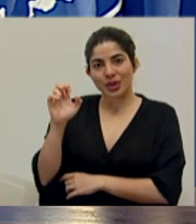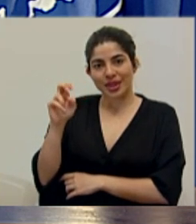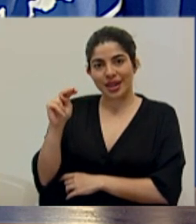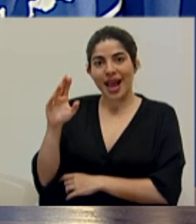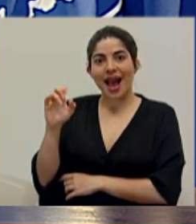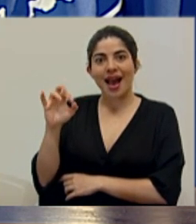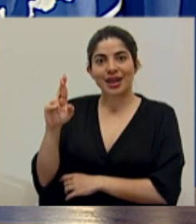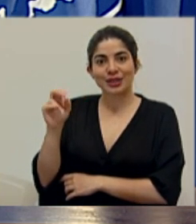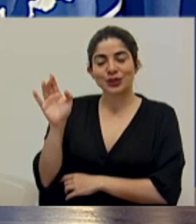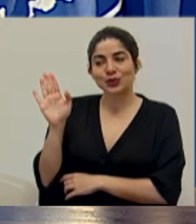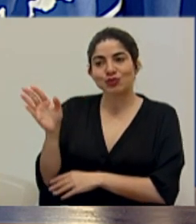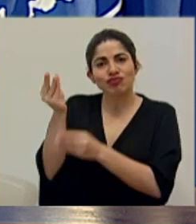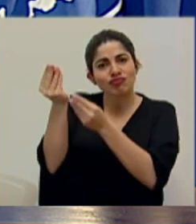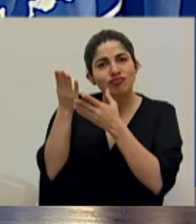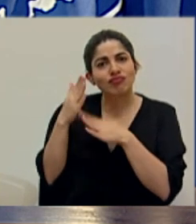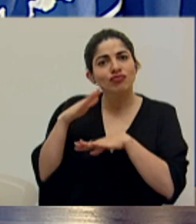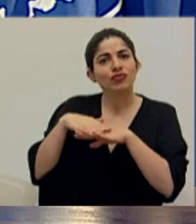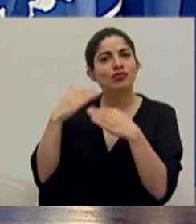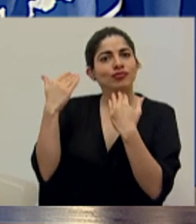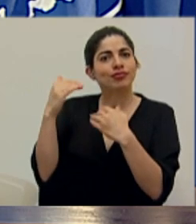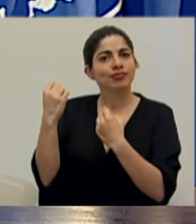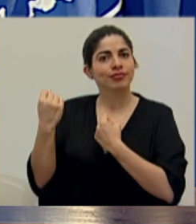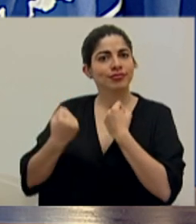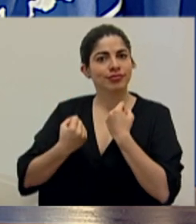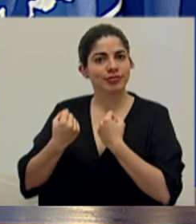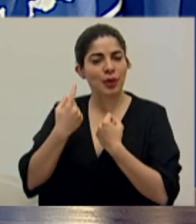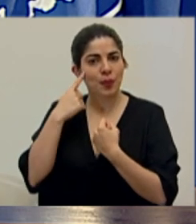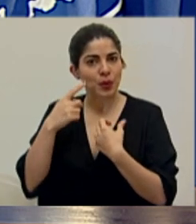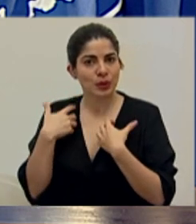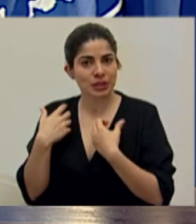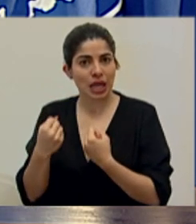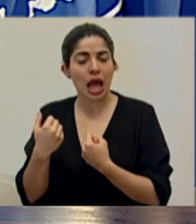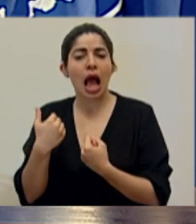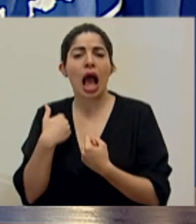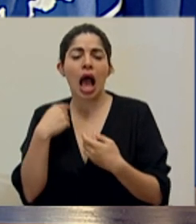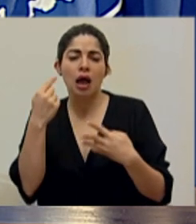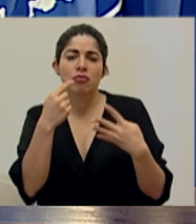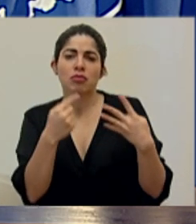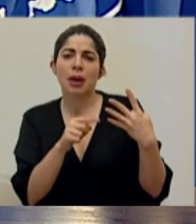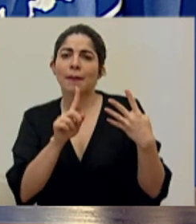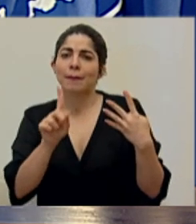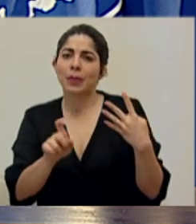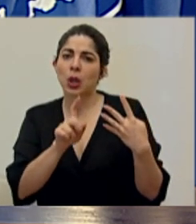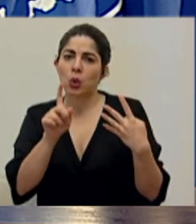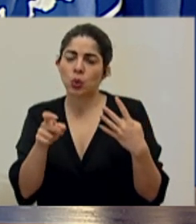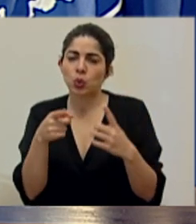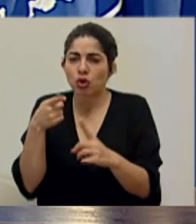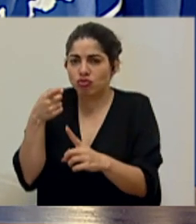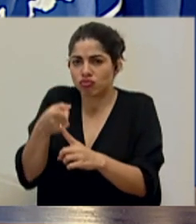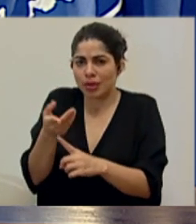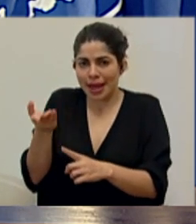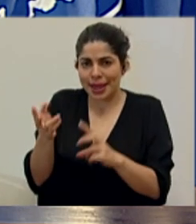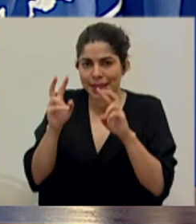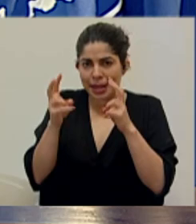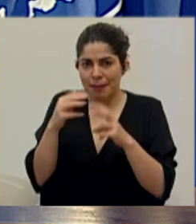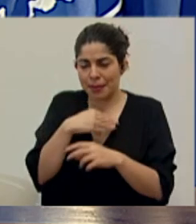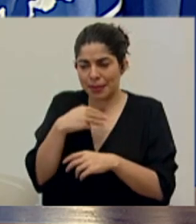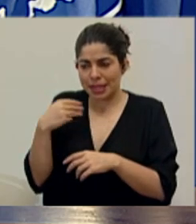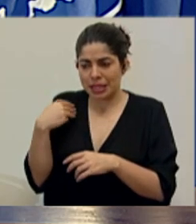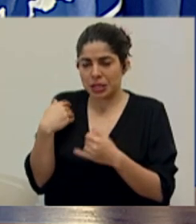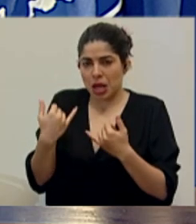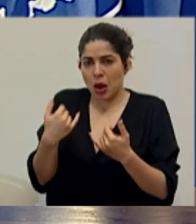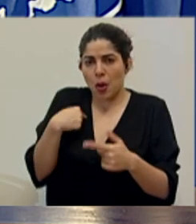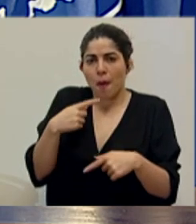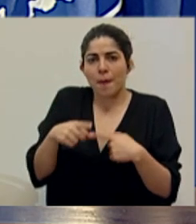quien nos da el detalle sobre la restricción vehicular sanitaria. Tenemos una serie de consultas relacionadas a este tema, señor Ministro, que